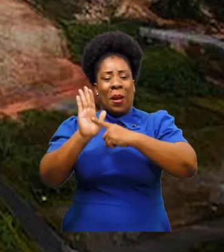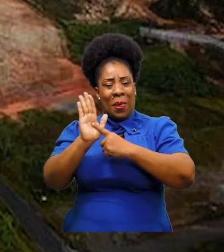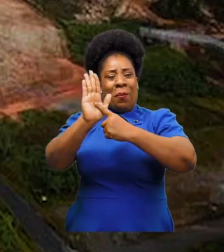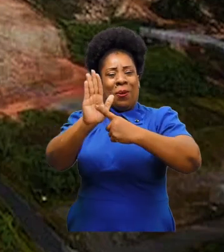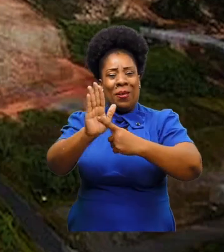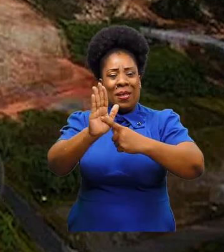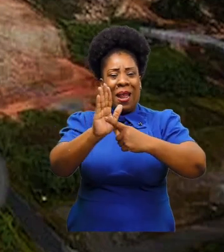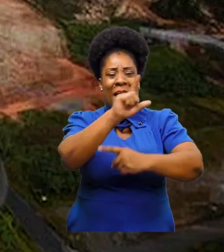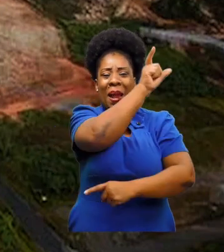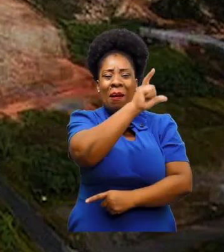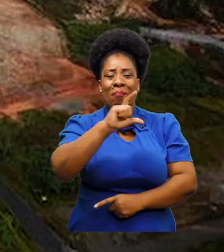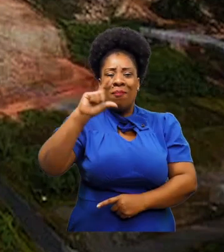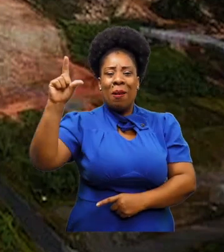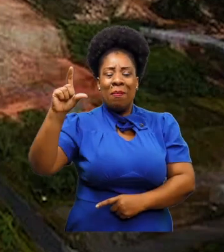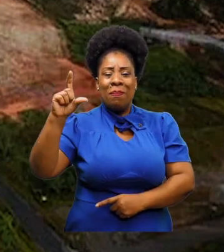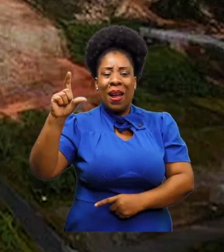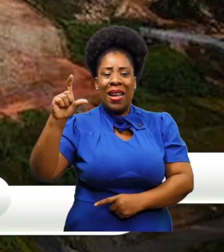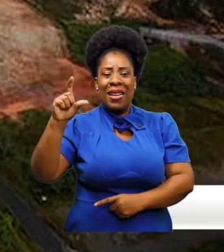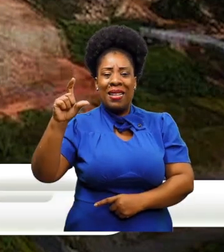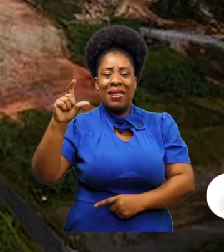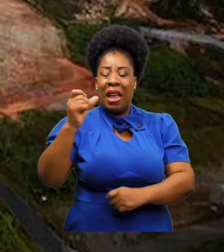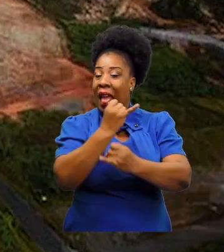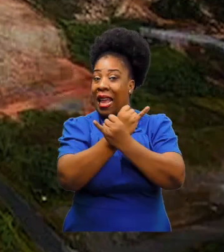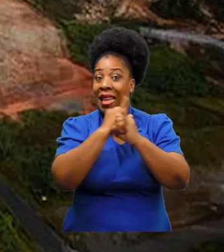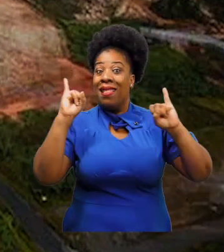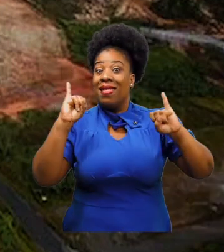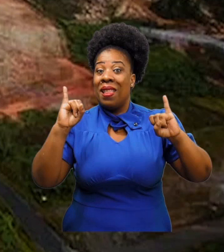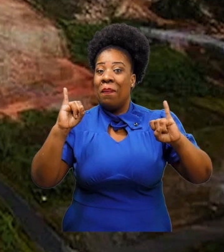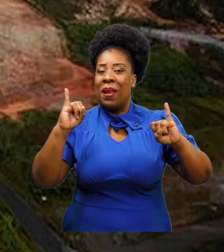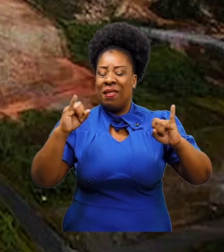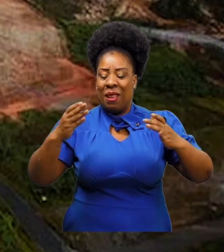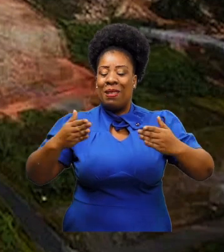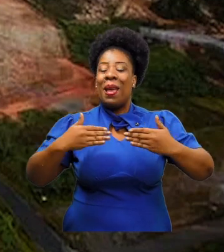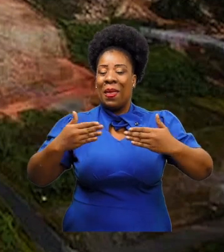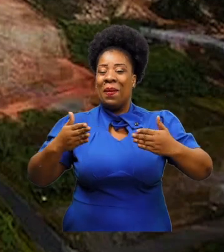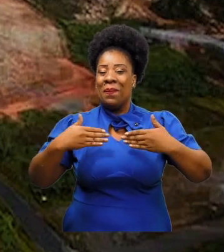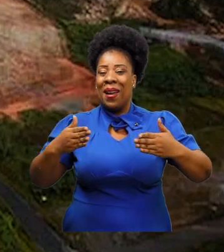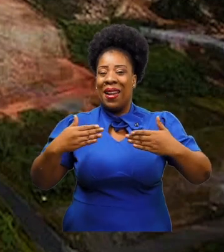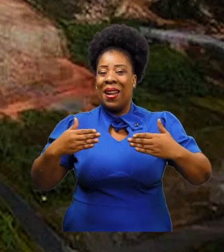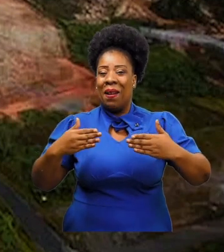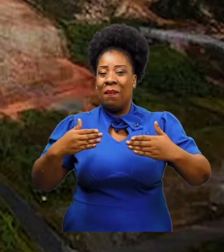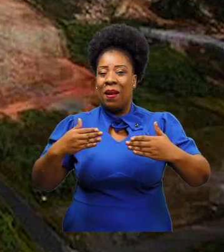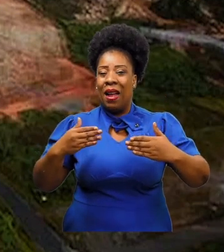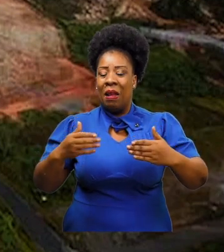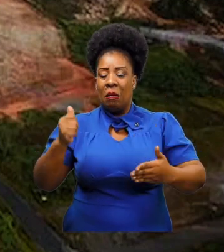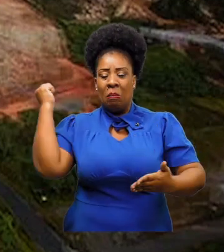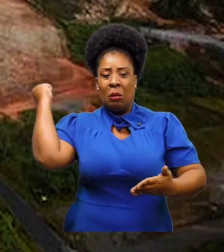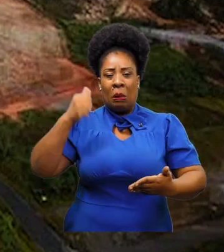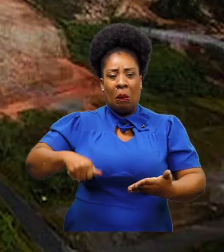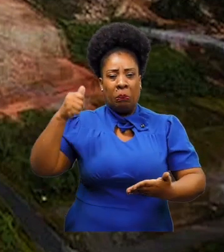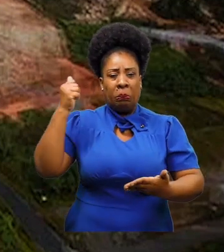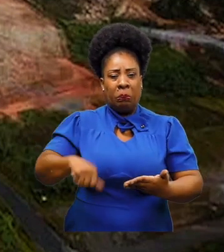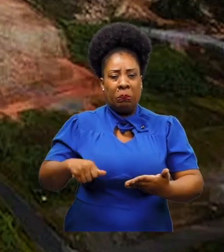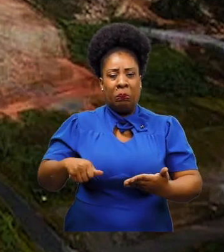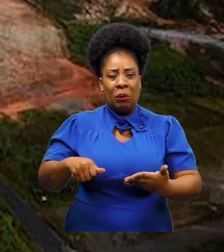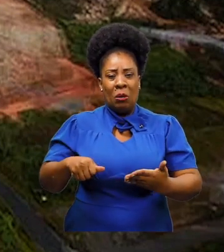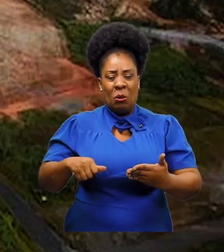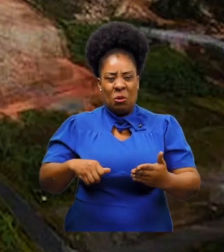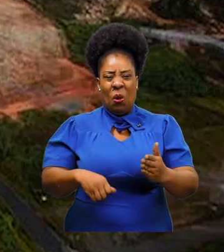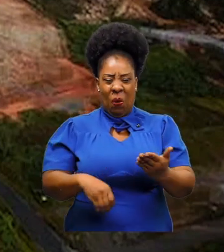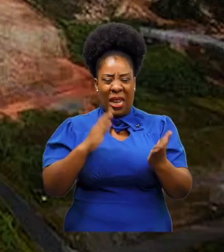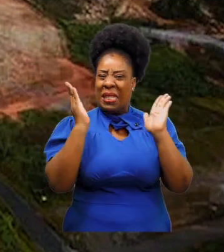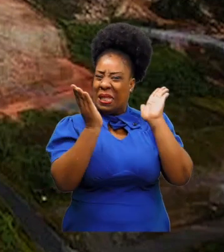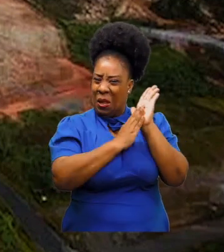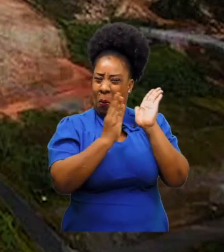demostrarle al país la independencia del sistema judicial de Panamá y fallar en derecho contra